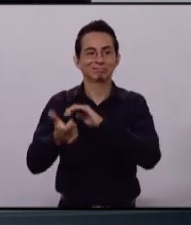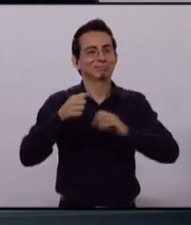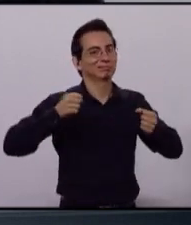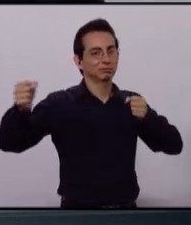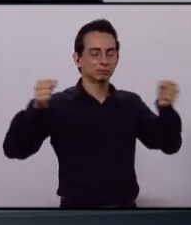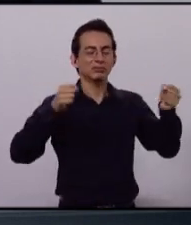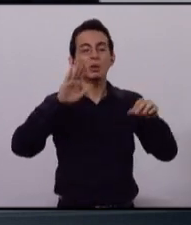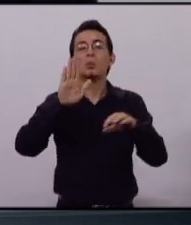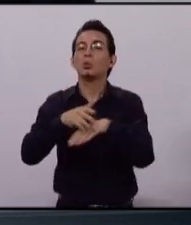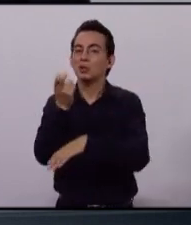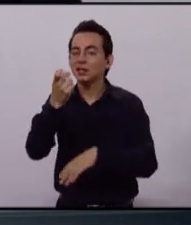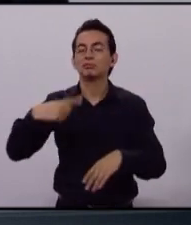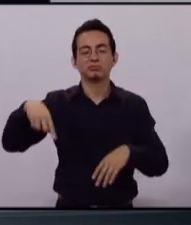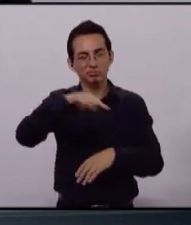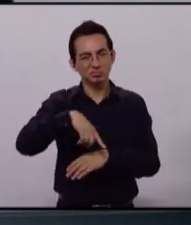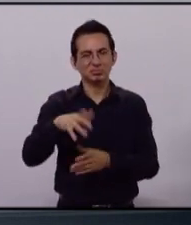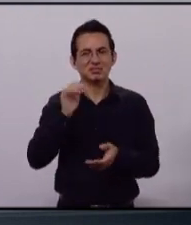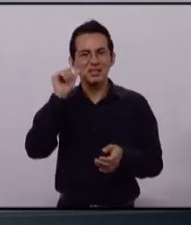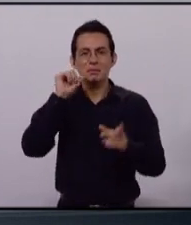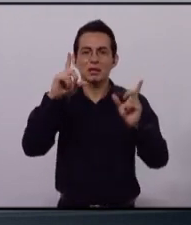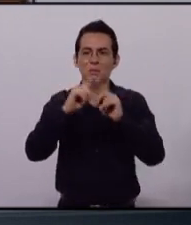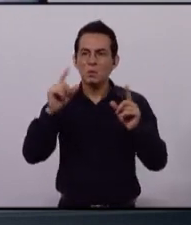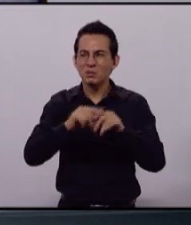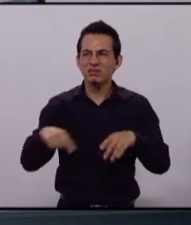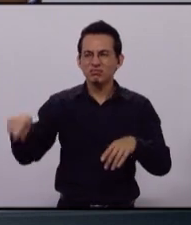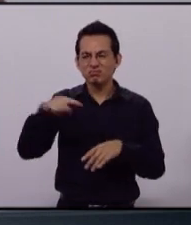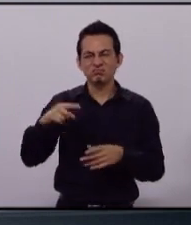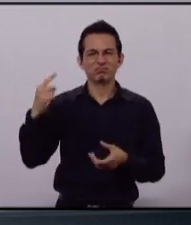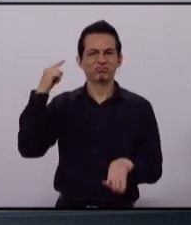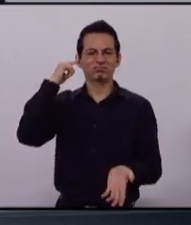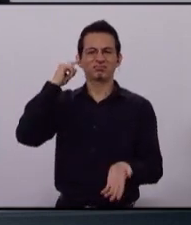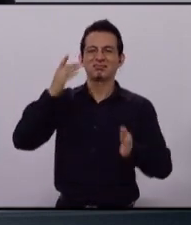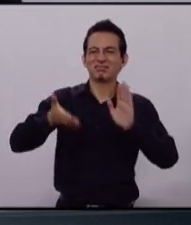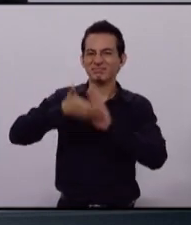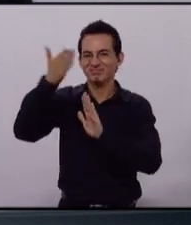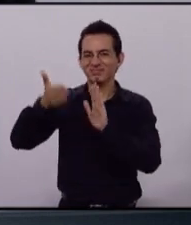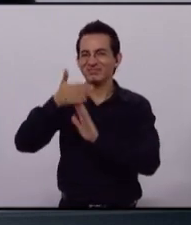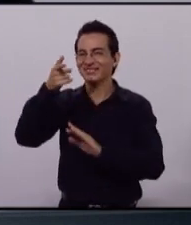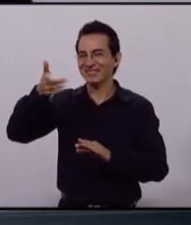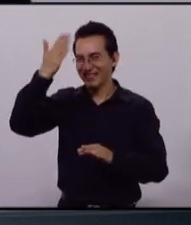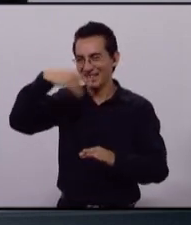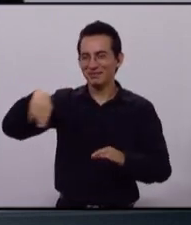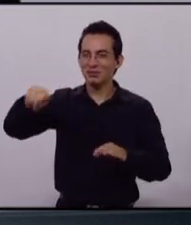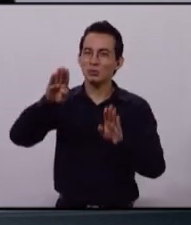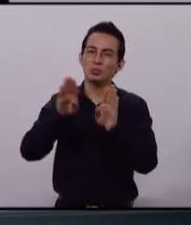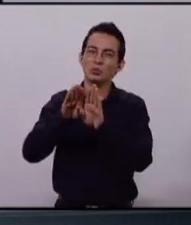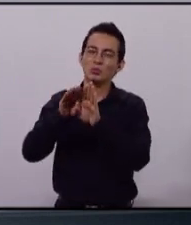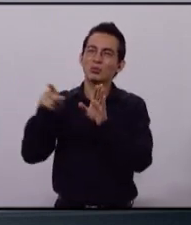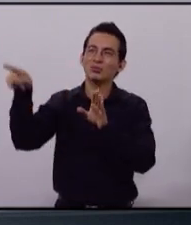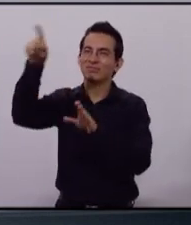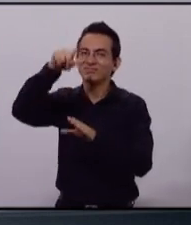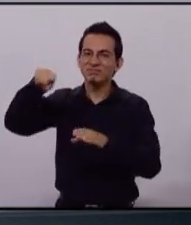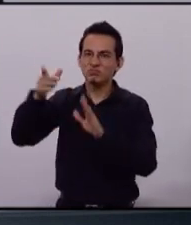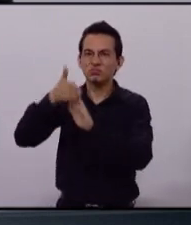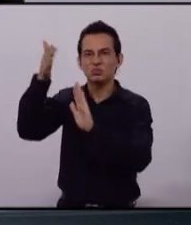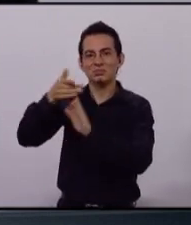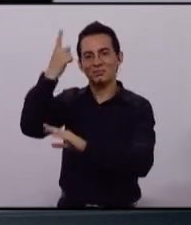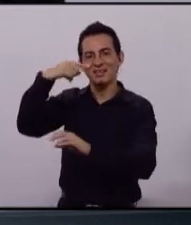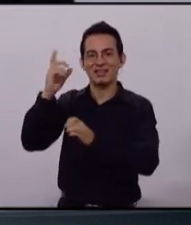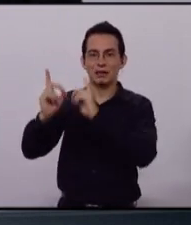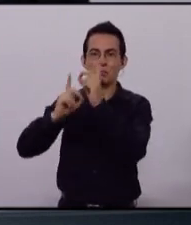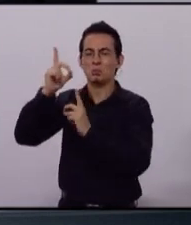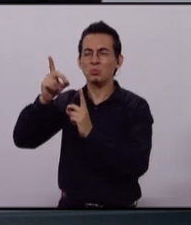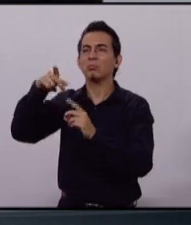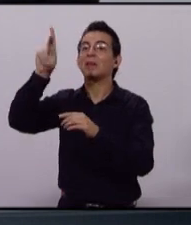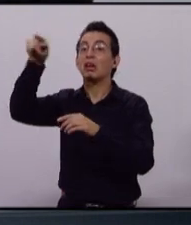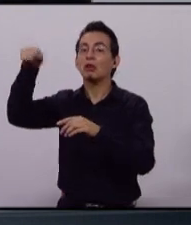de Zapopan siempre está envuelto en algún escándalo y como permitieron la construcción de las vías panamericanas y que han dañado el bosque de la primavera, así como